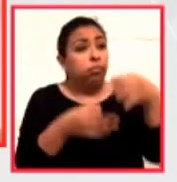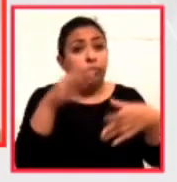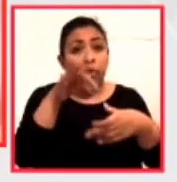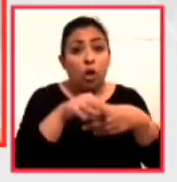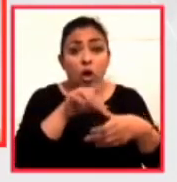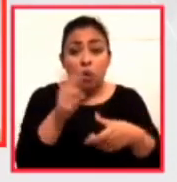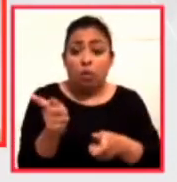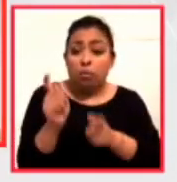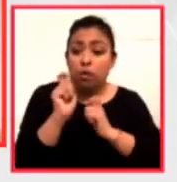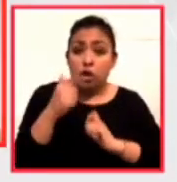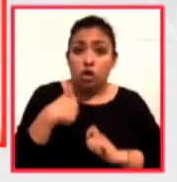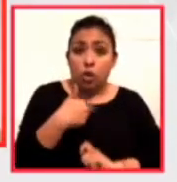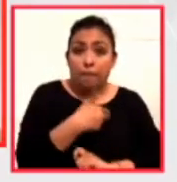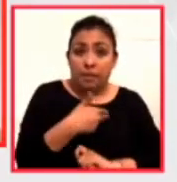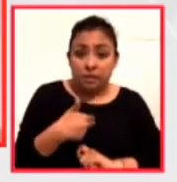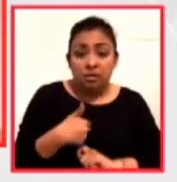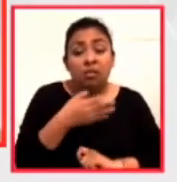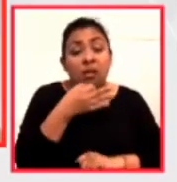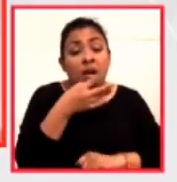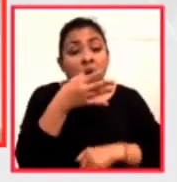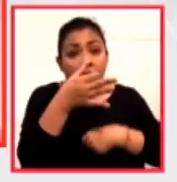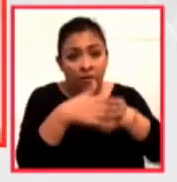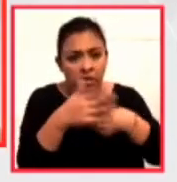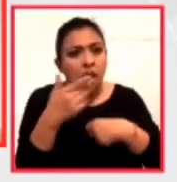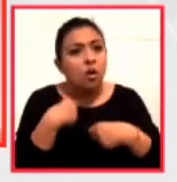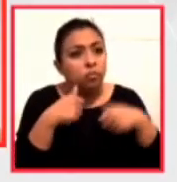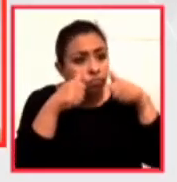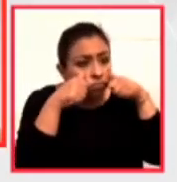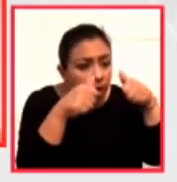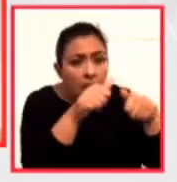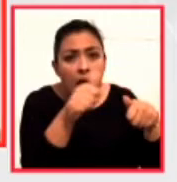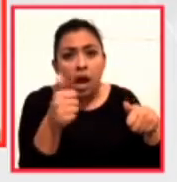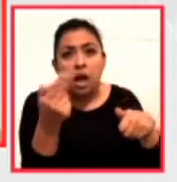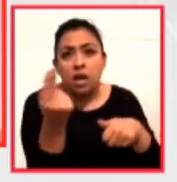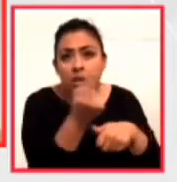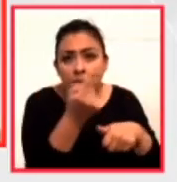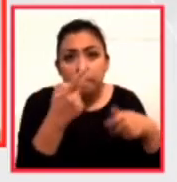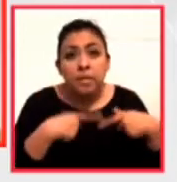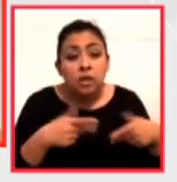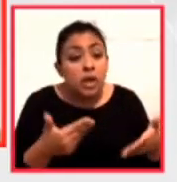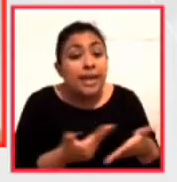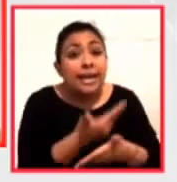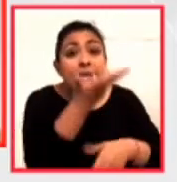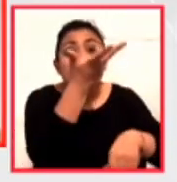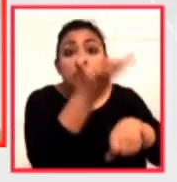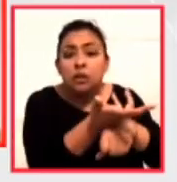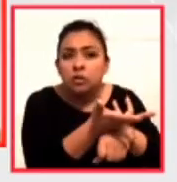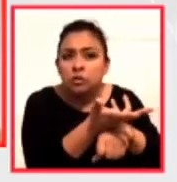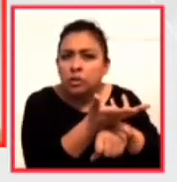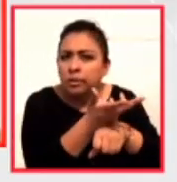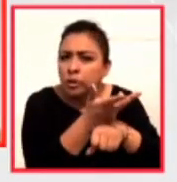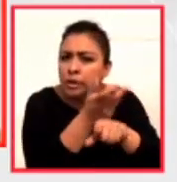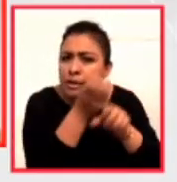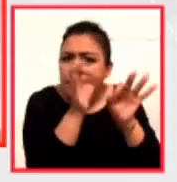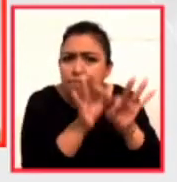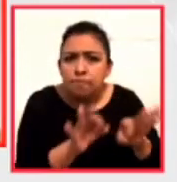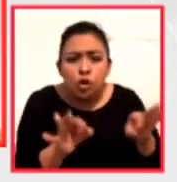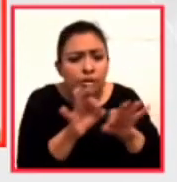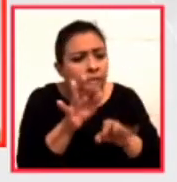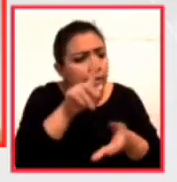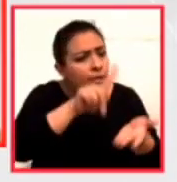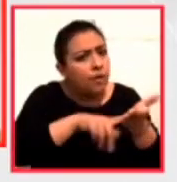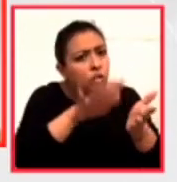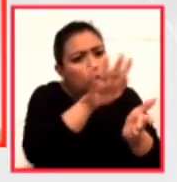iba a atender las necesidades de los estadounidenses, de los ciudadanos estadounidenses, privilegiando todo lo que ocurría en su territorio